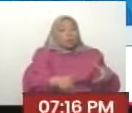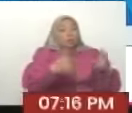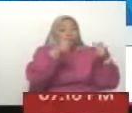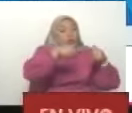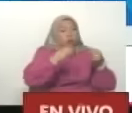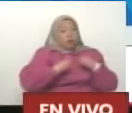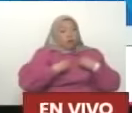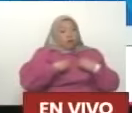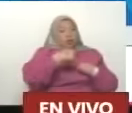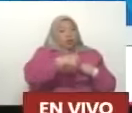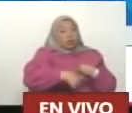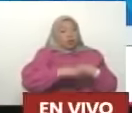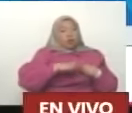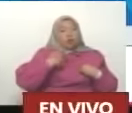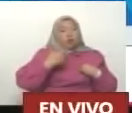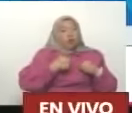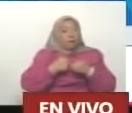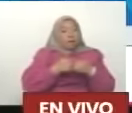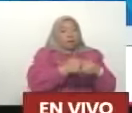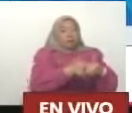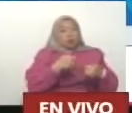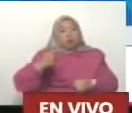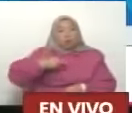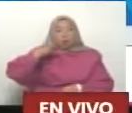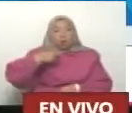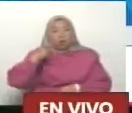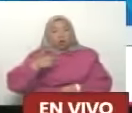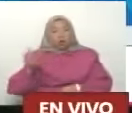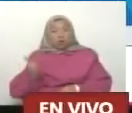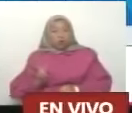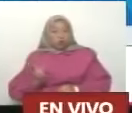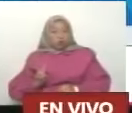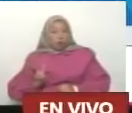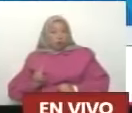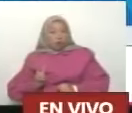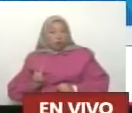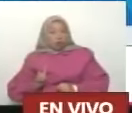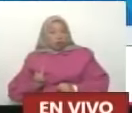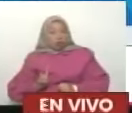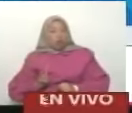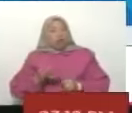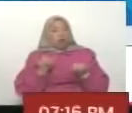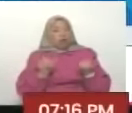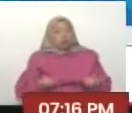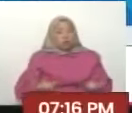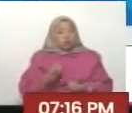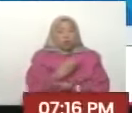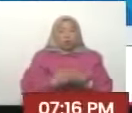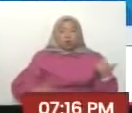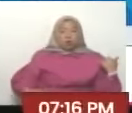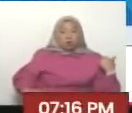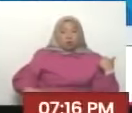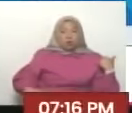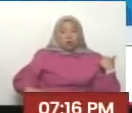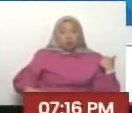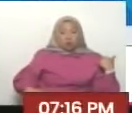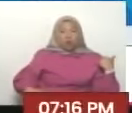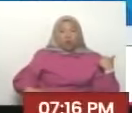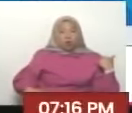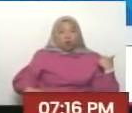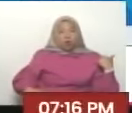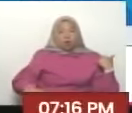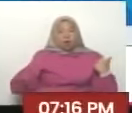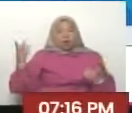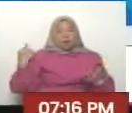marzo 1954 en plena dictadura de Marcos Pérez Jiménez se firmó aquí en el aula magna estaban